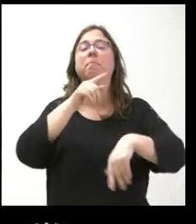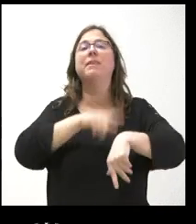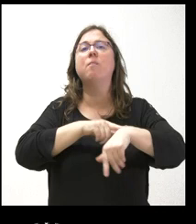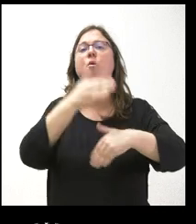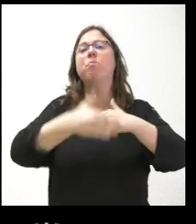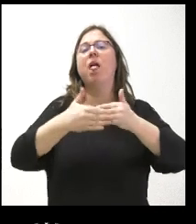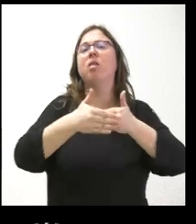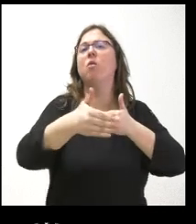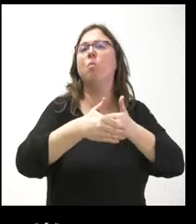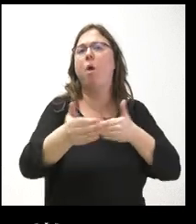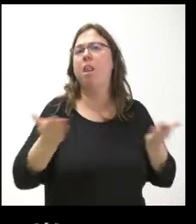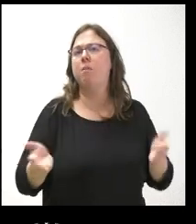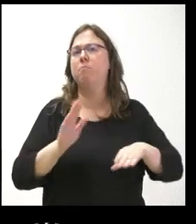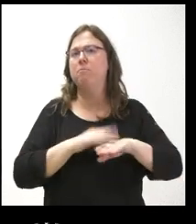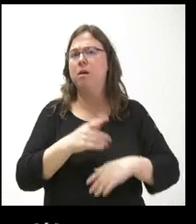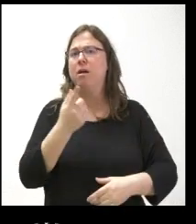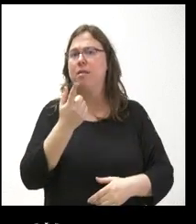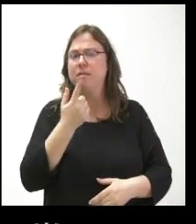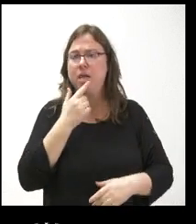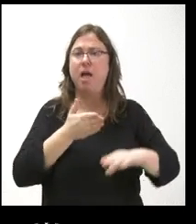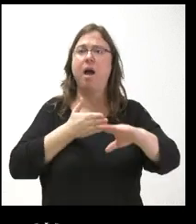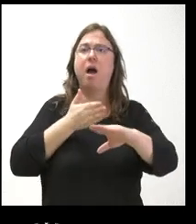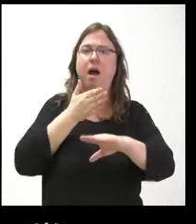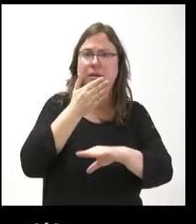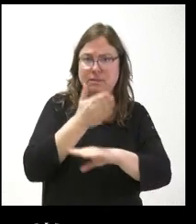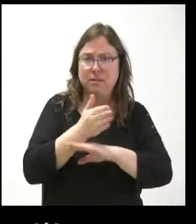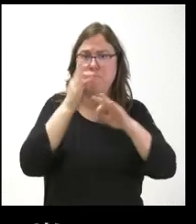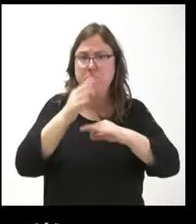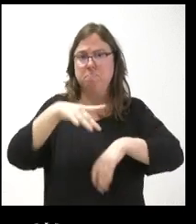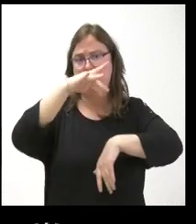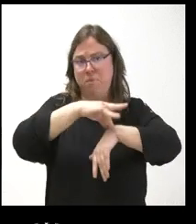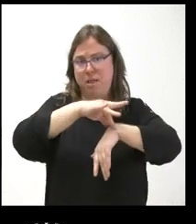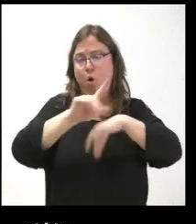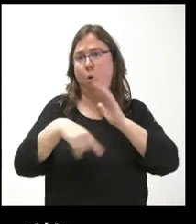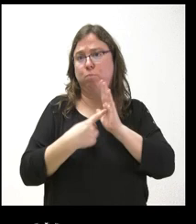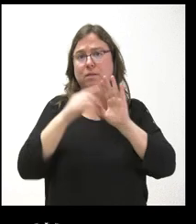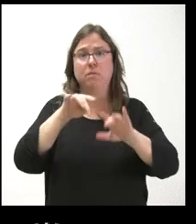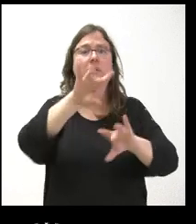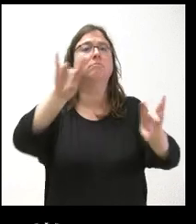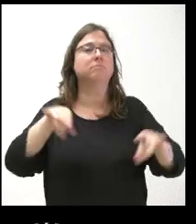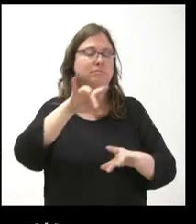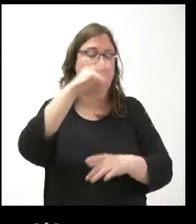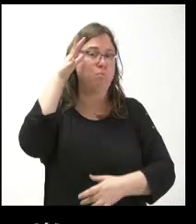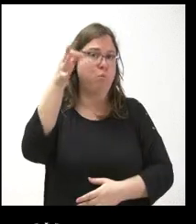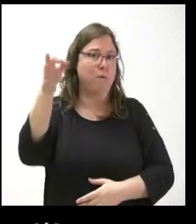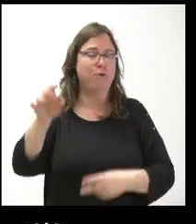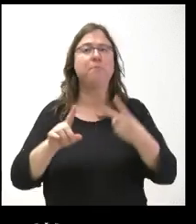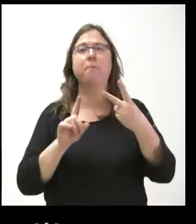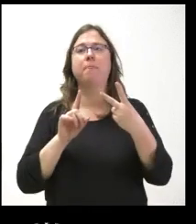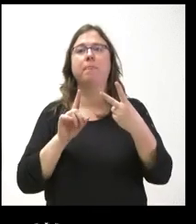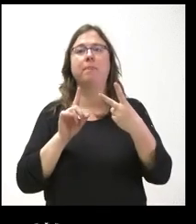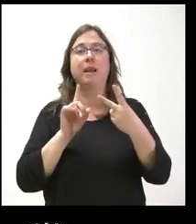Junta para restablecer la asistencia sanitaria en estos sitios. La segunda